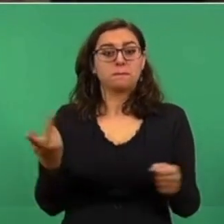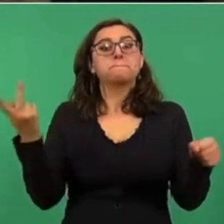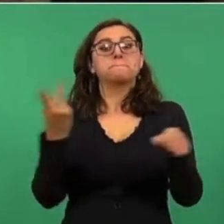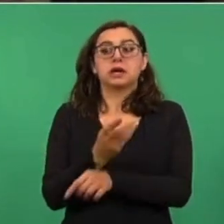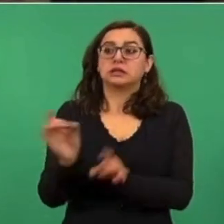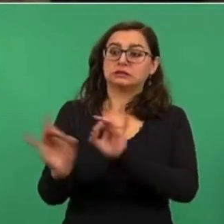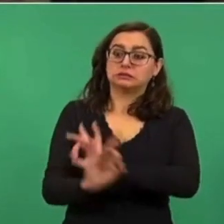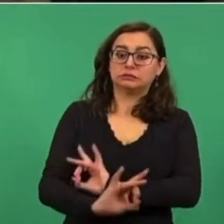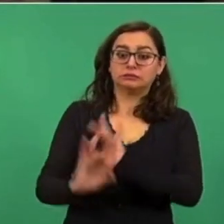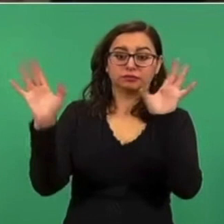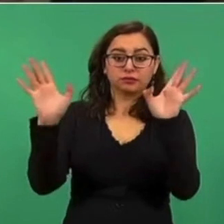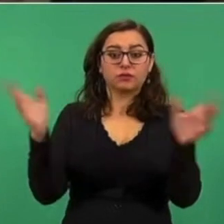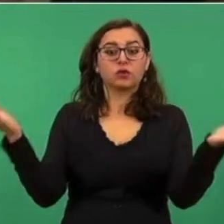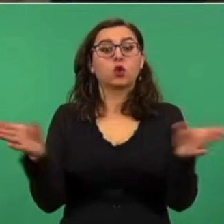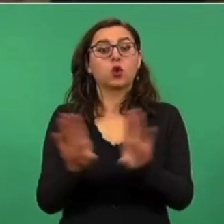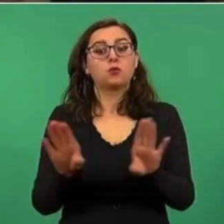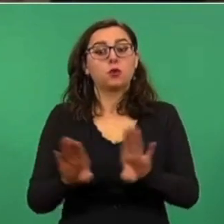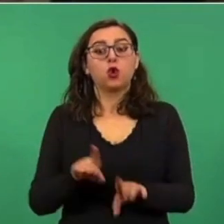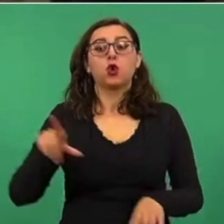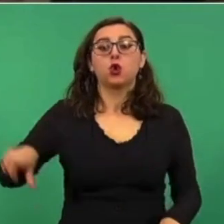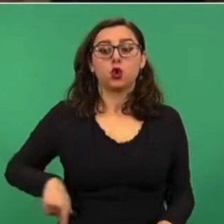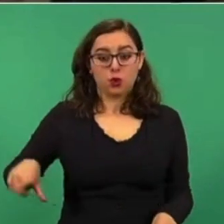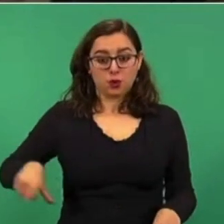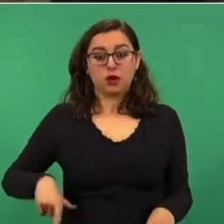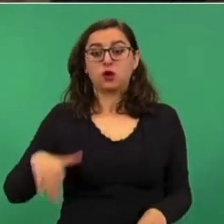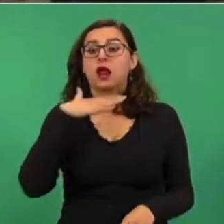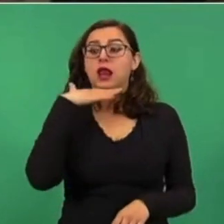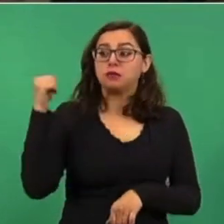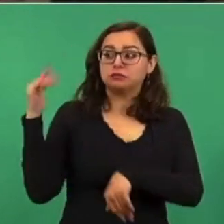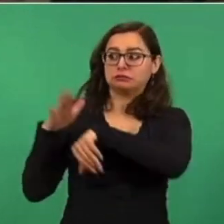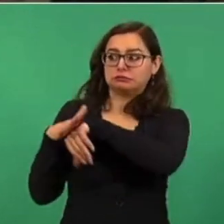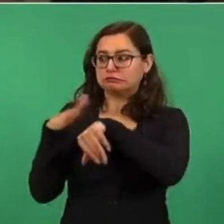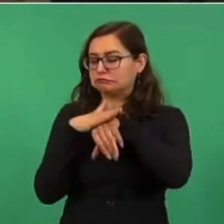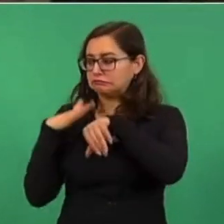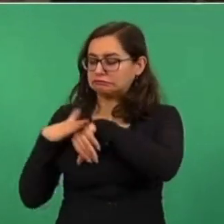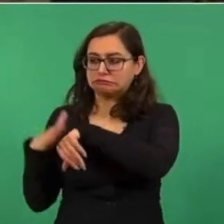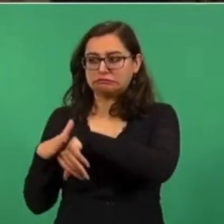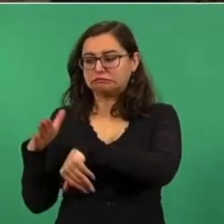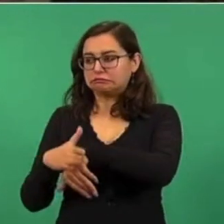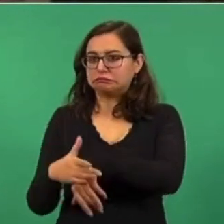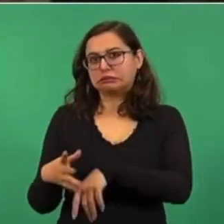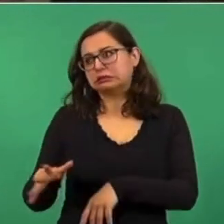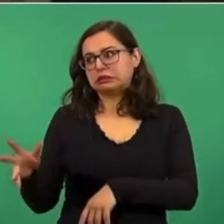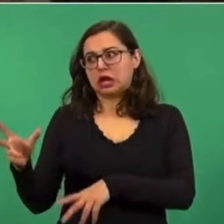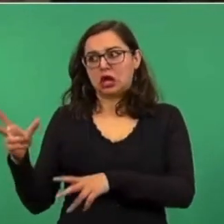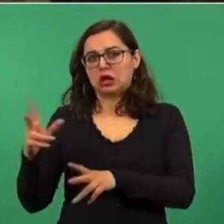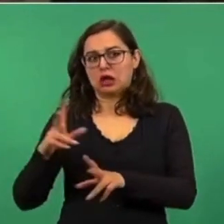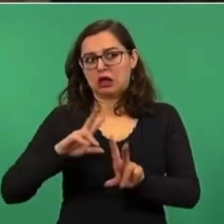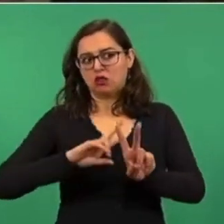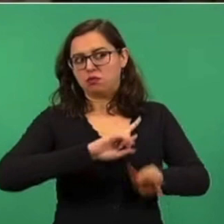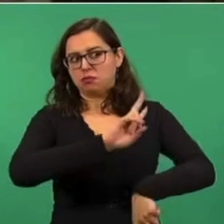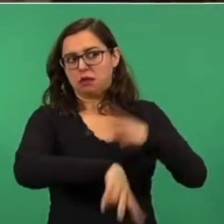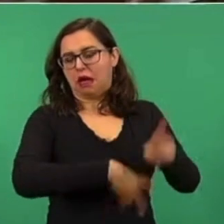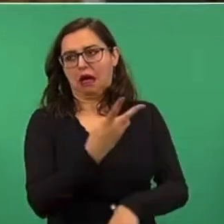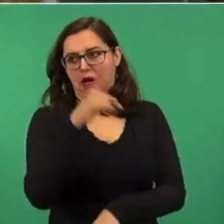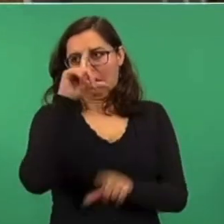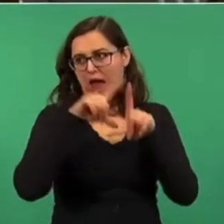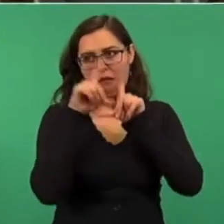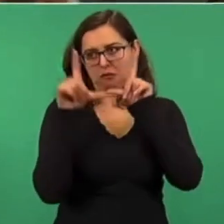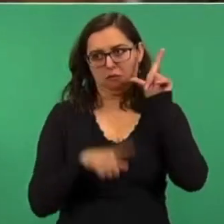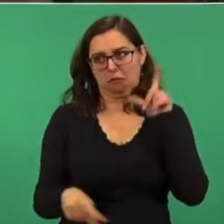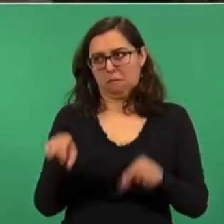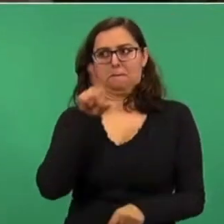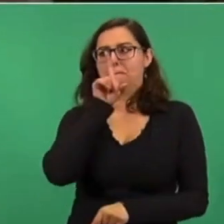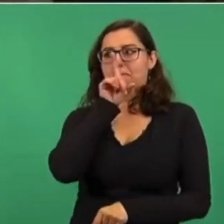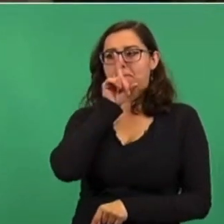ha exhortado a sus ciudadanos de que no vengan en particular a la Riviera Maya? ¿Qué mensaje tiene usted al respecto